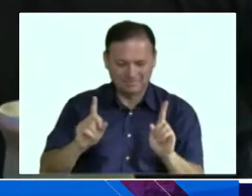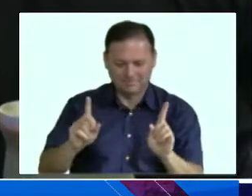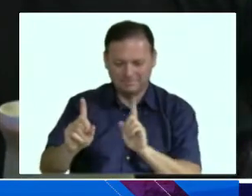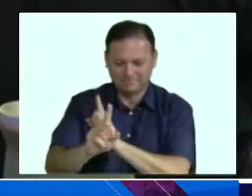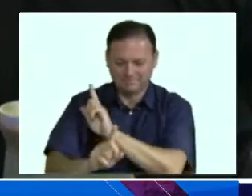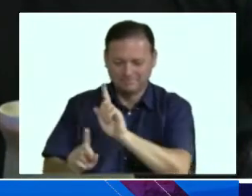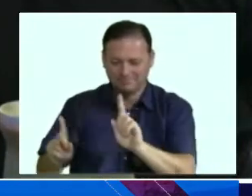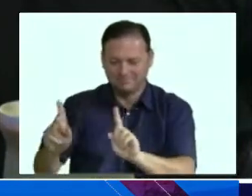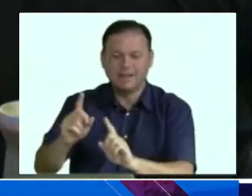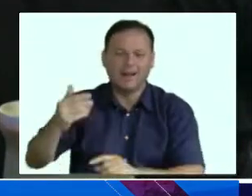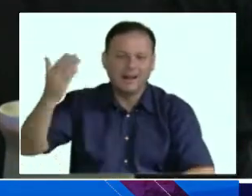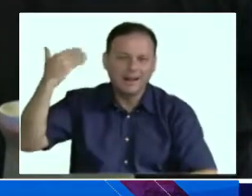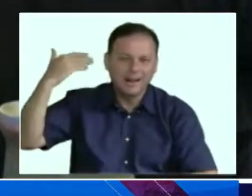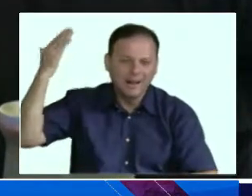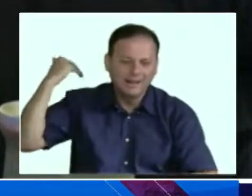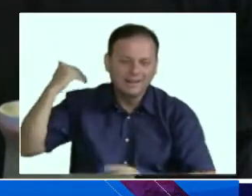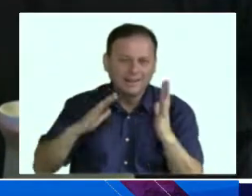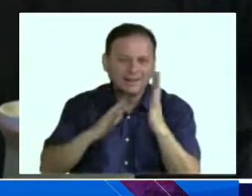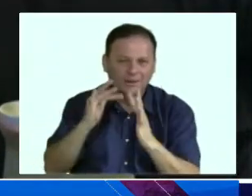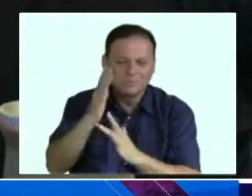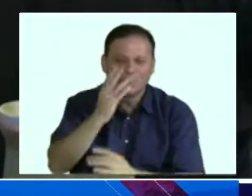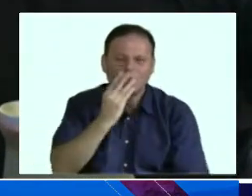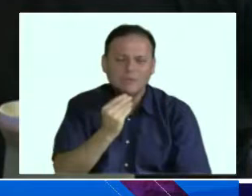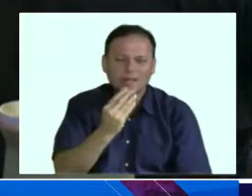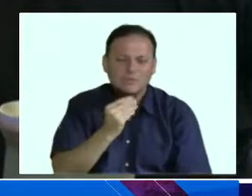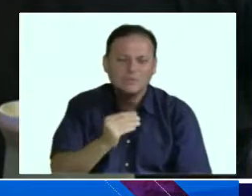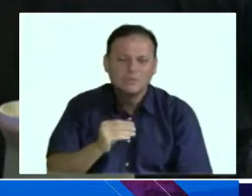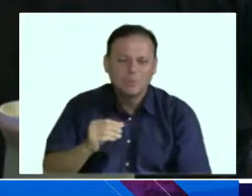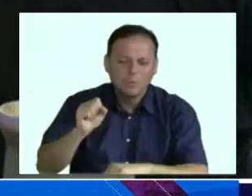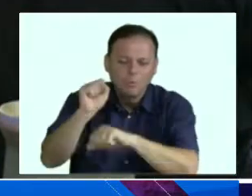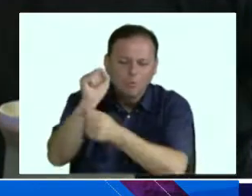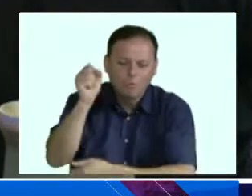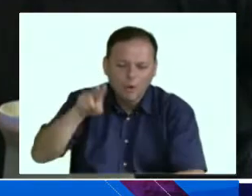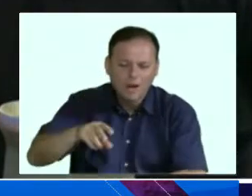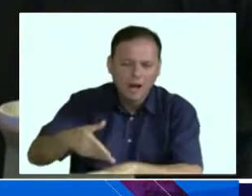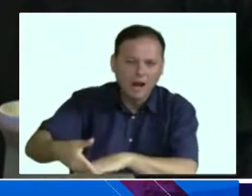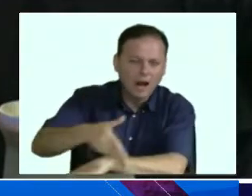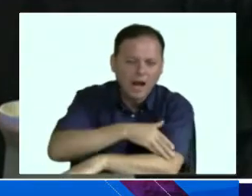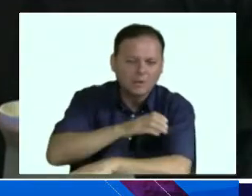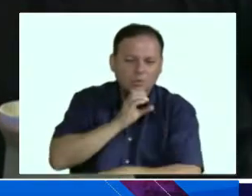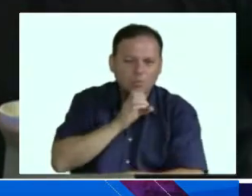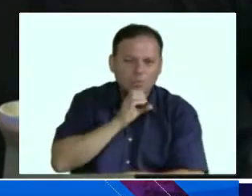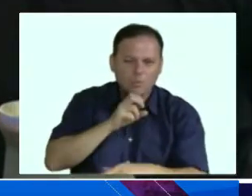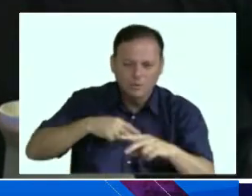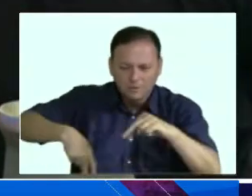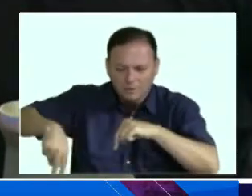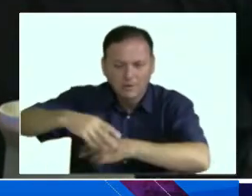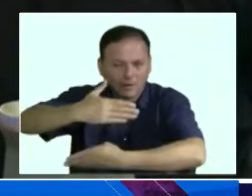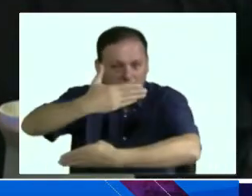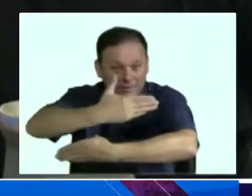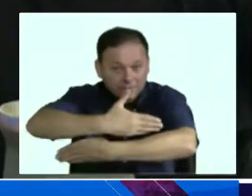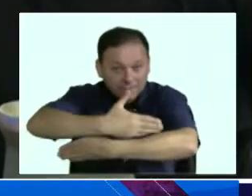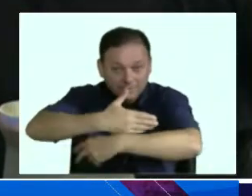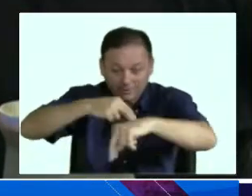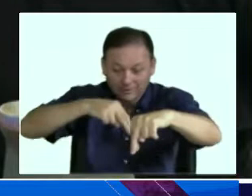en la cual Jesús ha pasado un jueves santo. Vamos a tener, creo que vamos a tener 10 estaciones mañana. 10 estaciones y el viernes